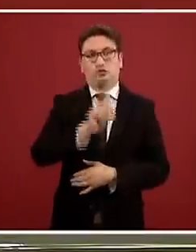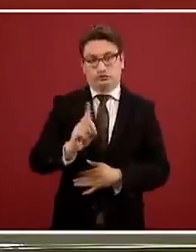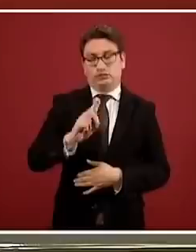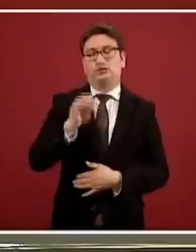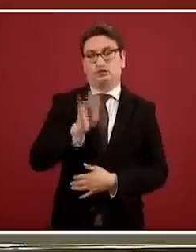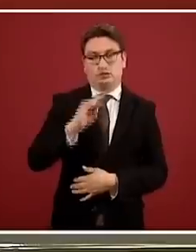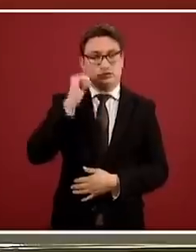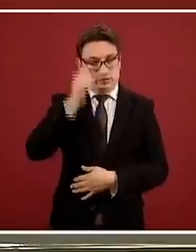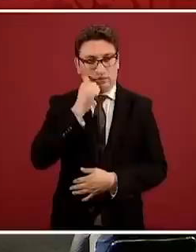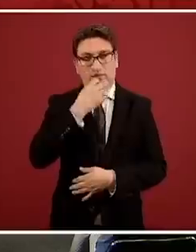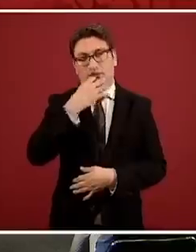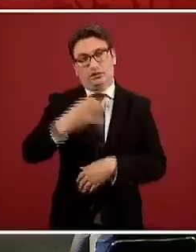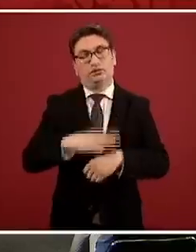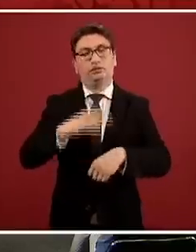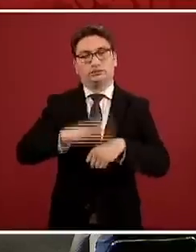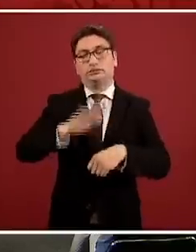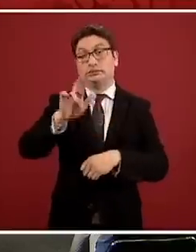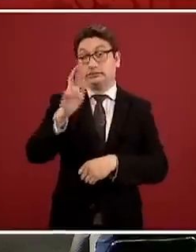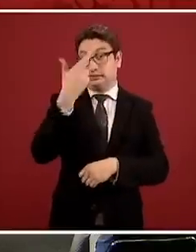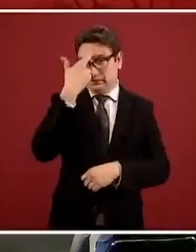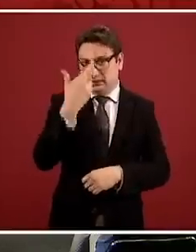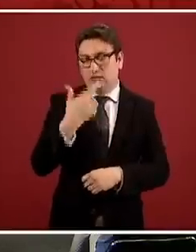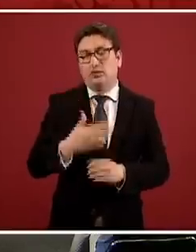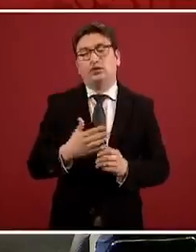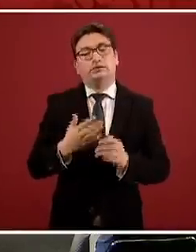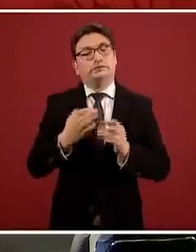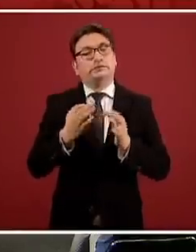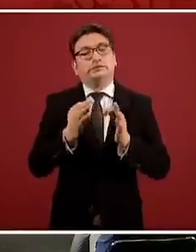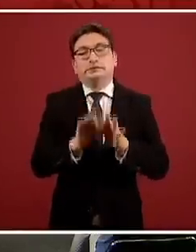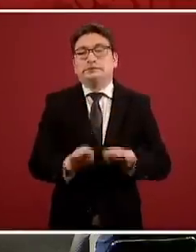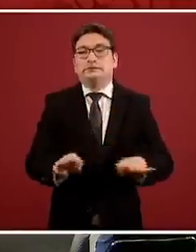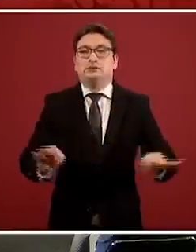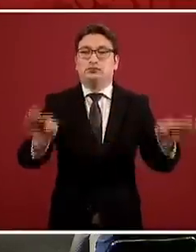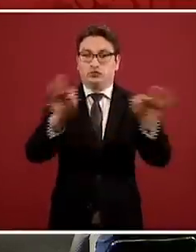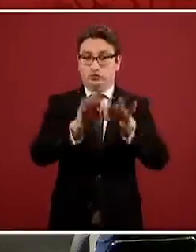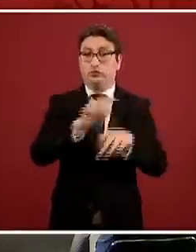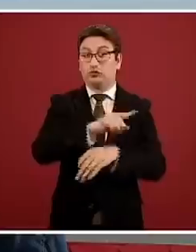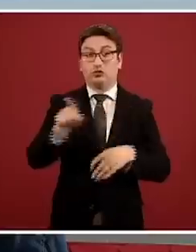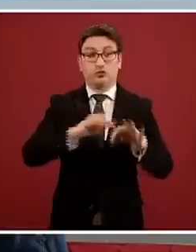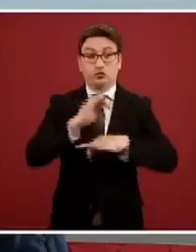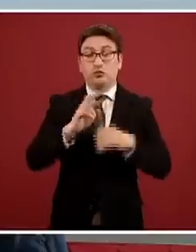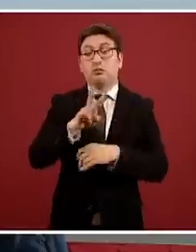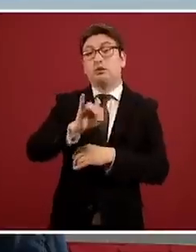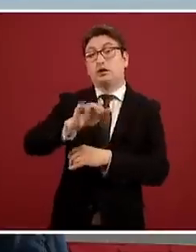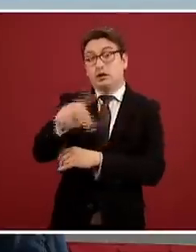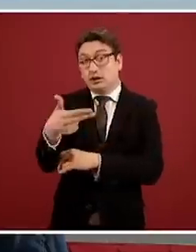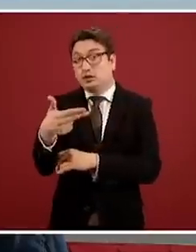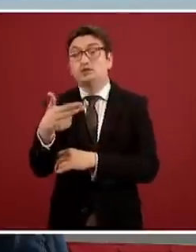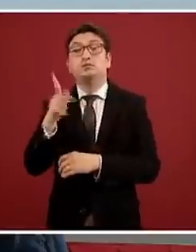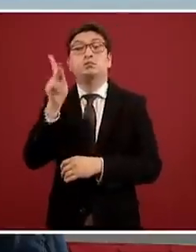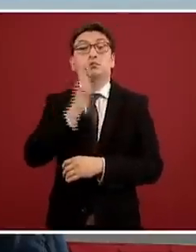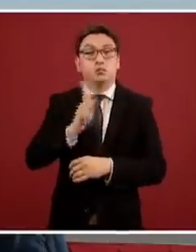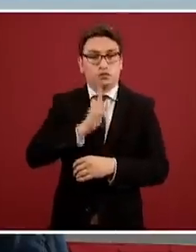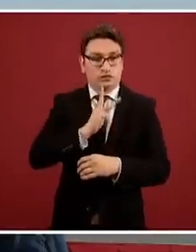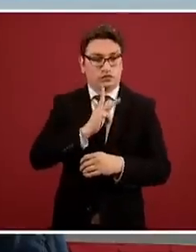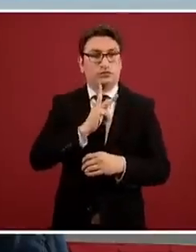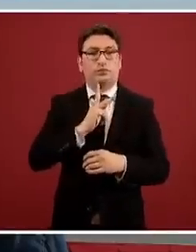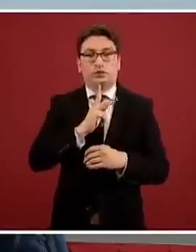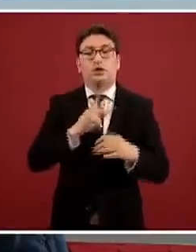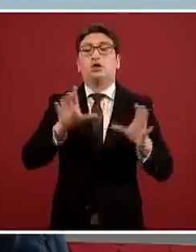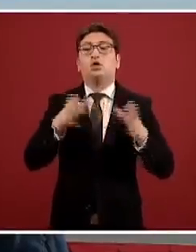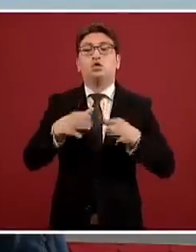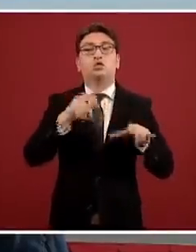recordar la importancia de realizarse la prueba de VIH en las distintas